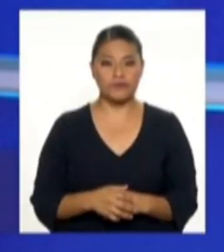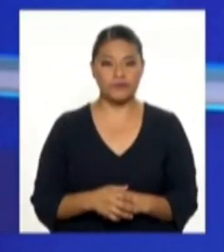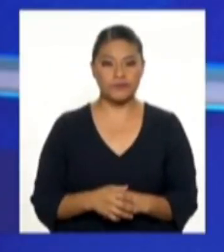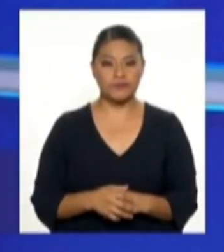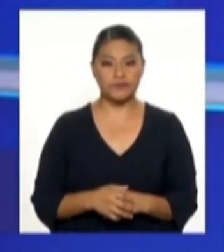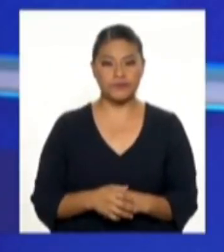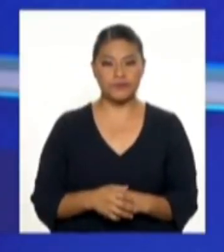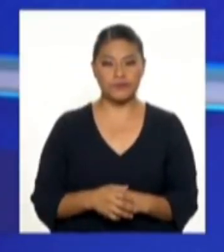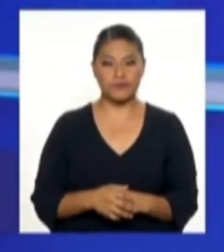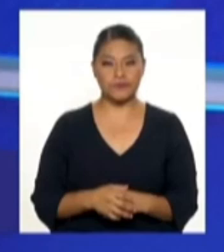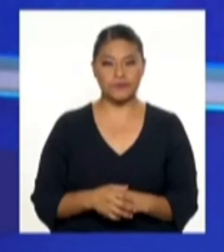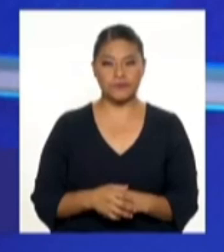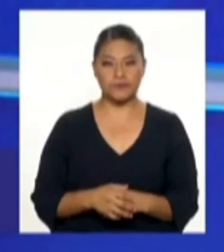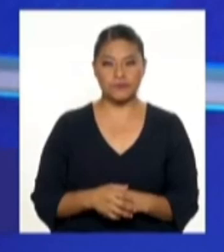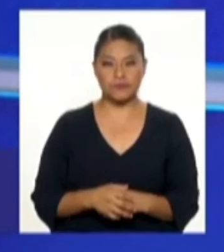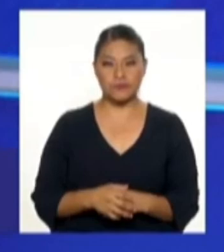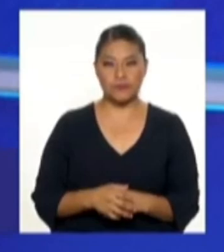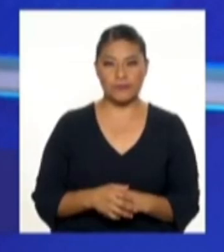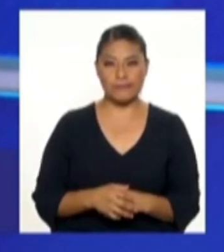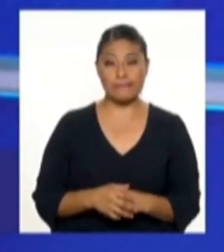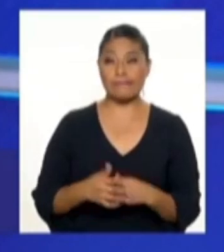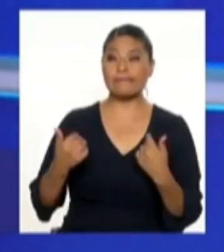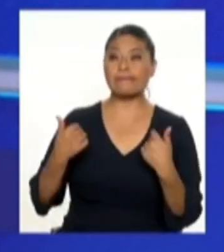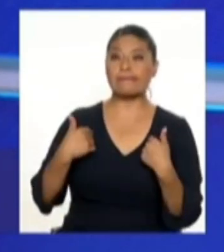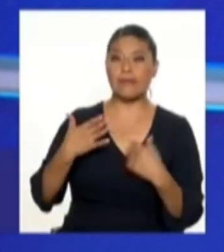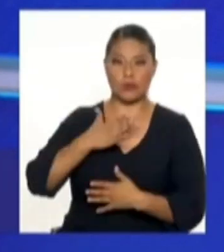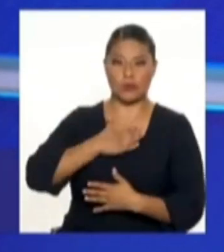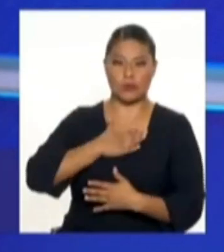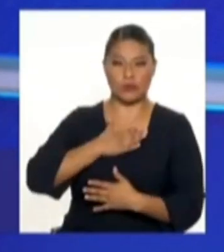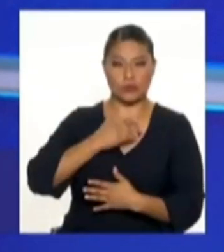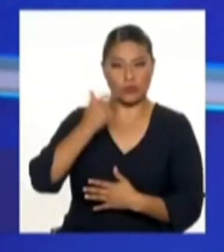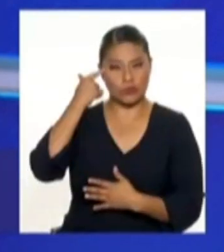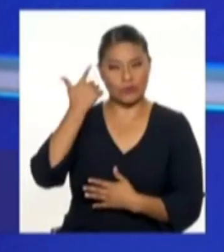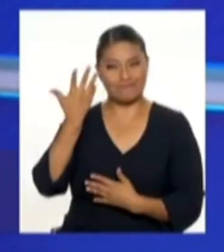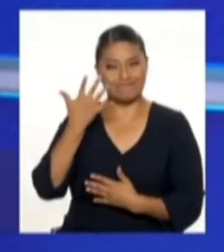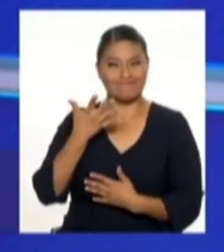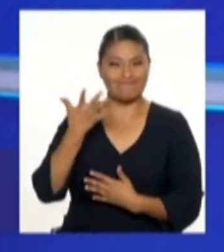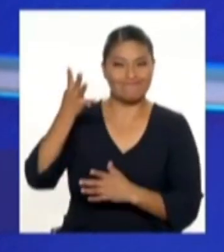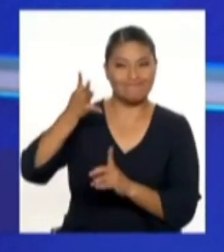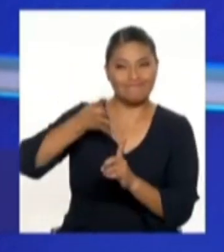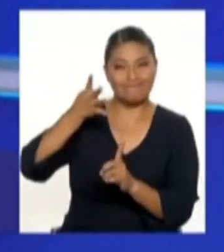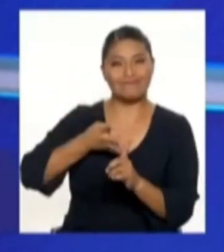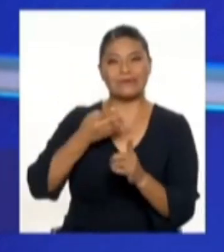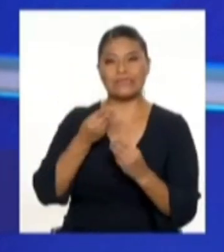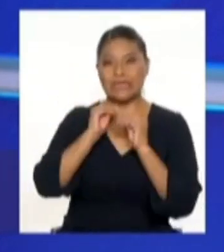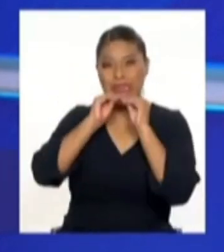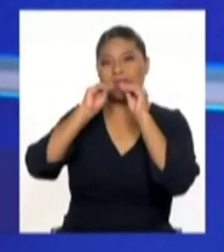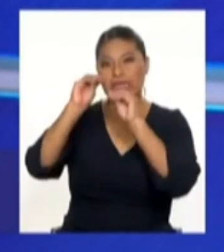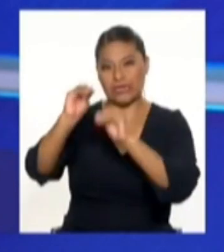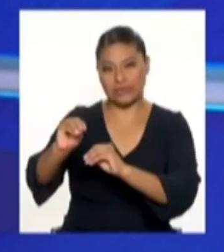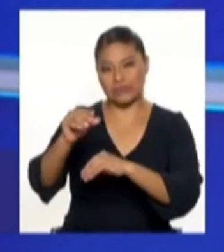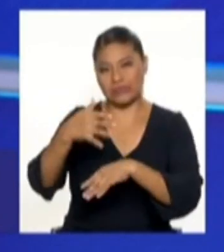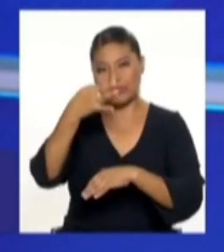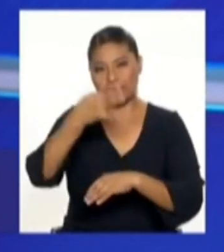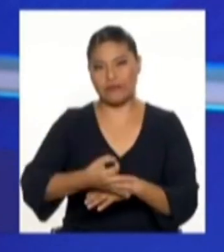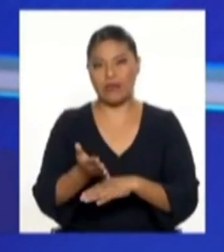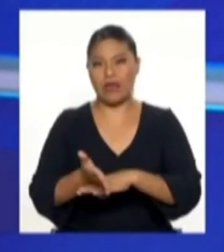Mire, yo tengo que hacer una crítica constructiva. Ya. El dengue tiene 30 años en el Perú, desde el año 1990.